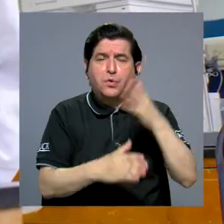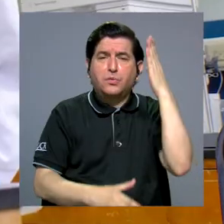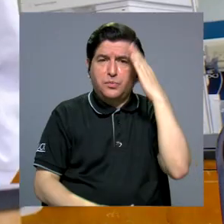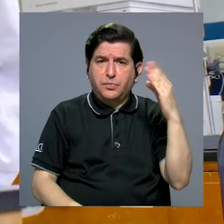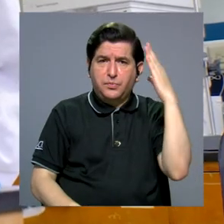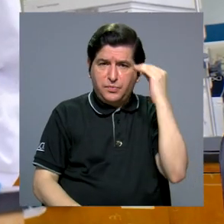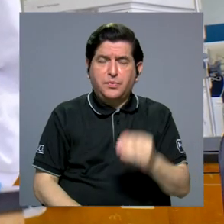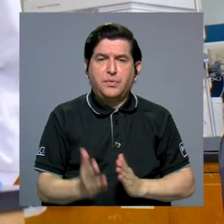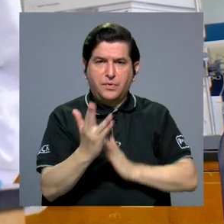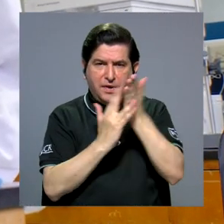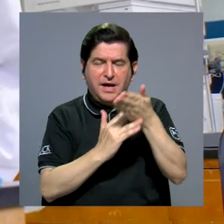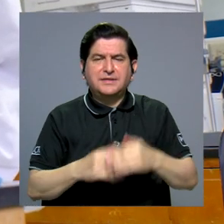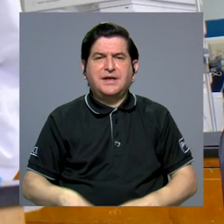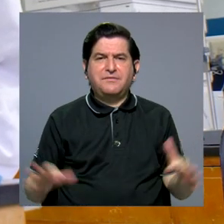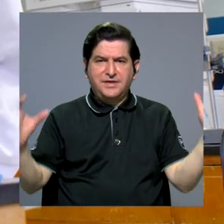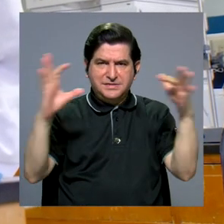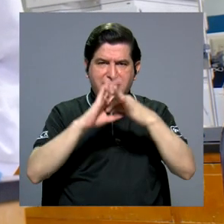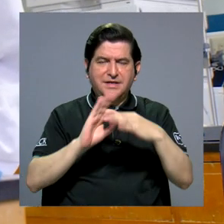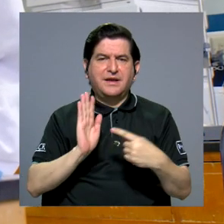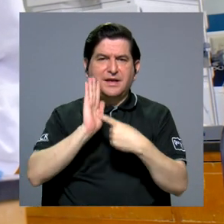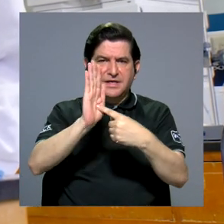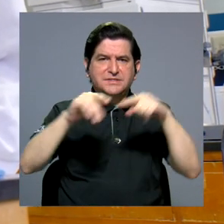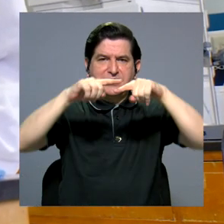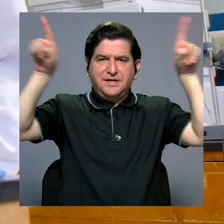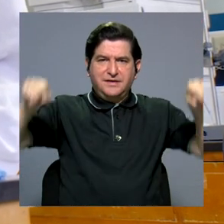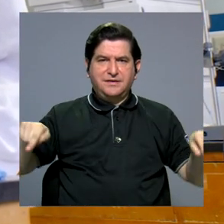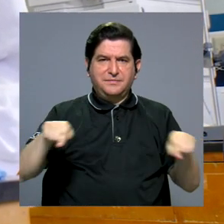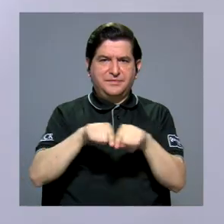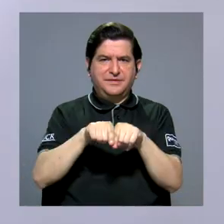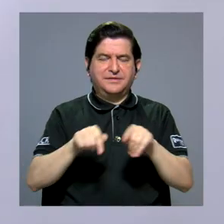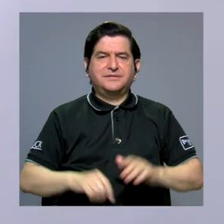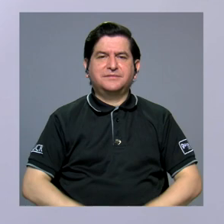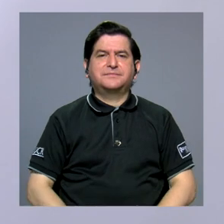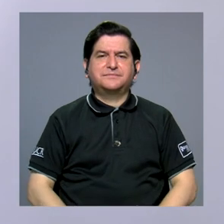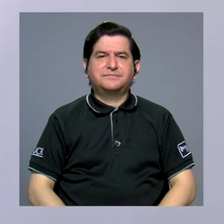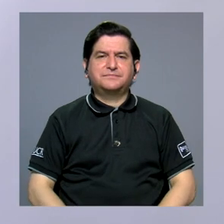sus experiencias a través del enlace que aparece en pantalla.